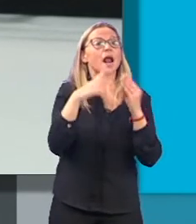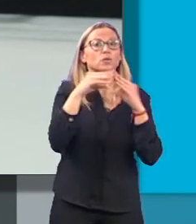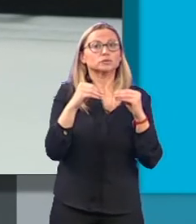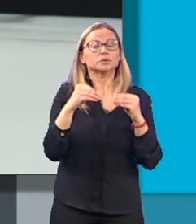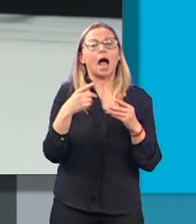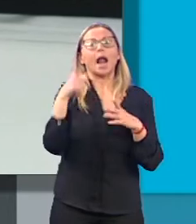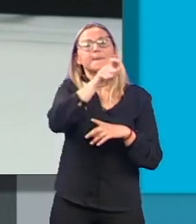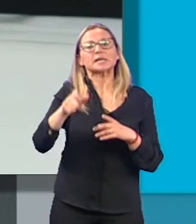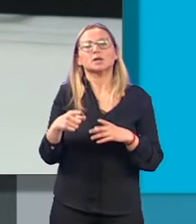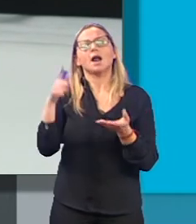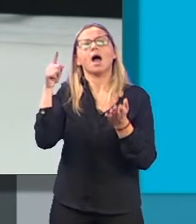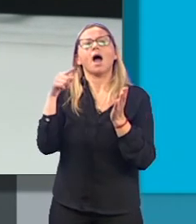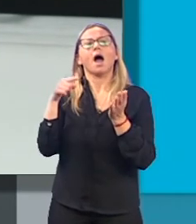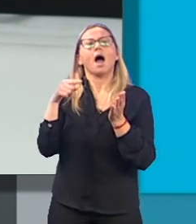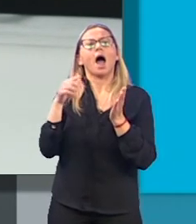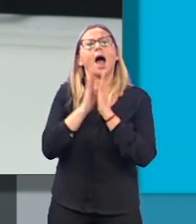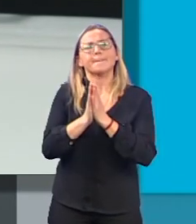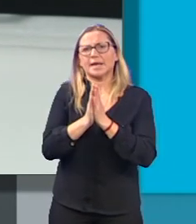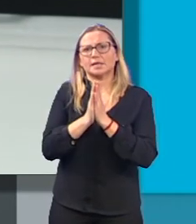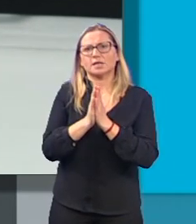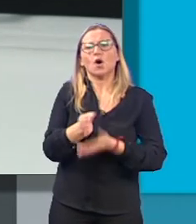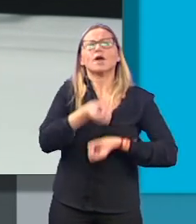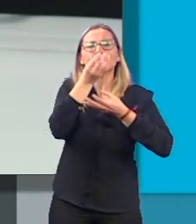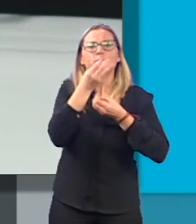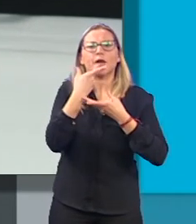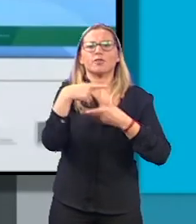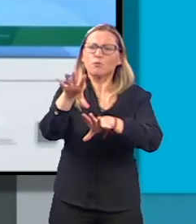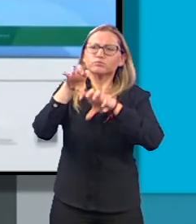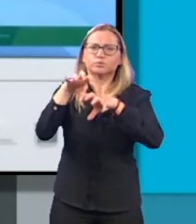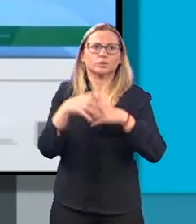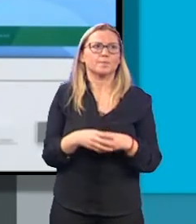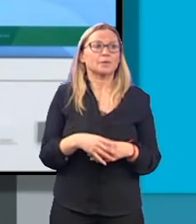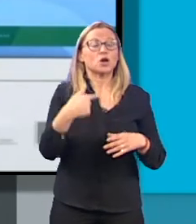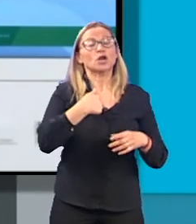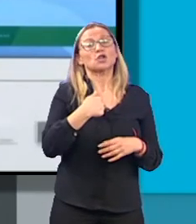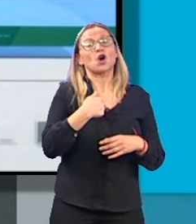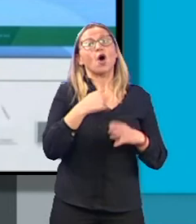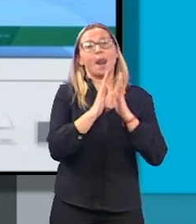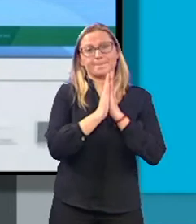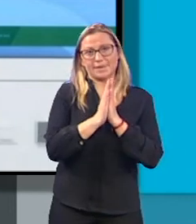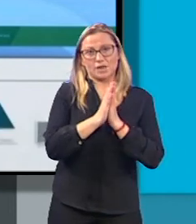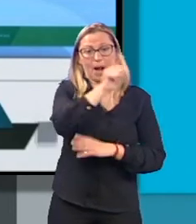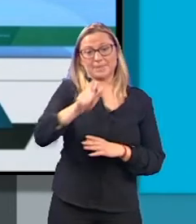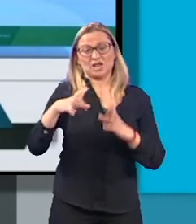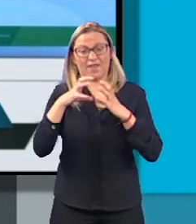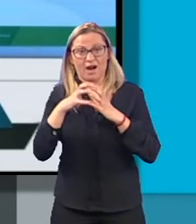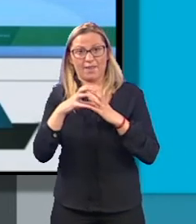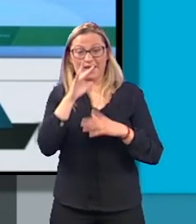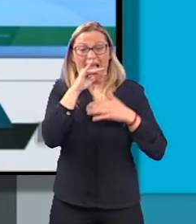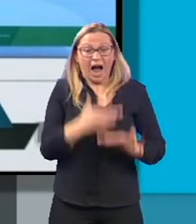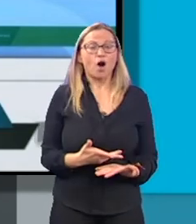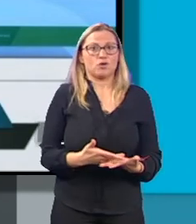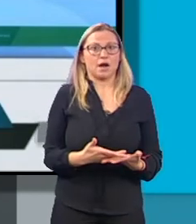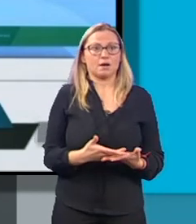ciudadanos de Granada que se informen bien sobre qué se debe y qué no en caso de terremoto. Y yo lo que sí les pido a los ciudadanos de Granada es que ahora